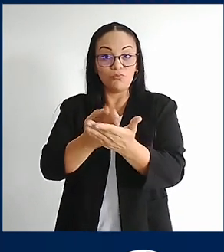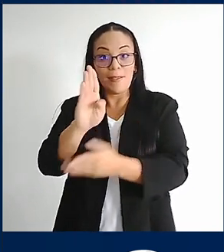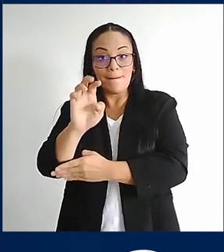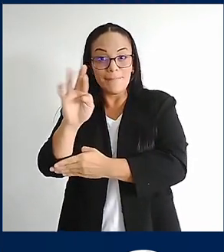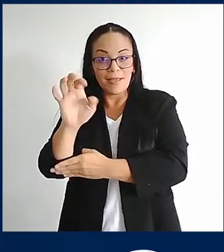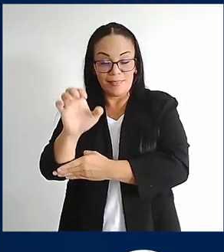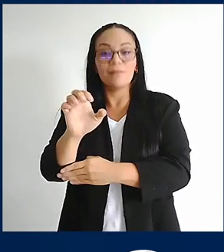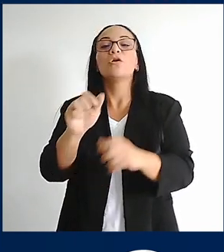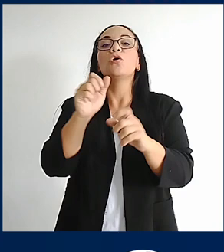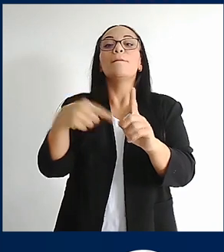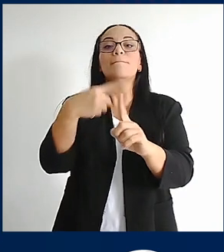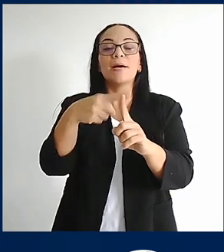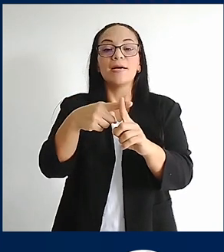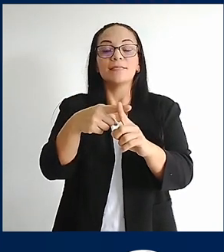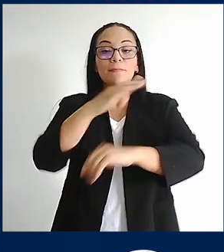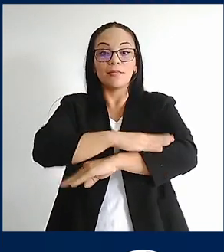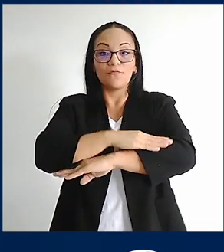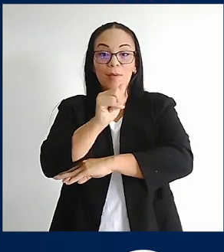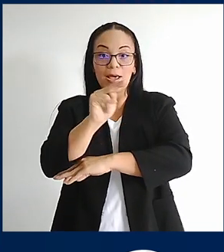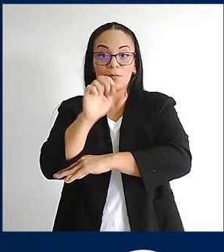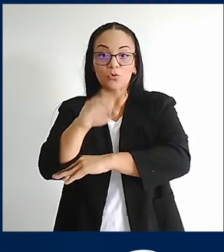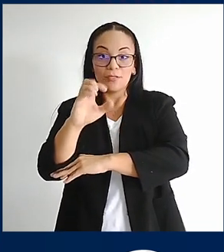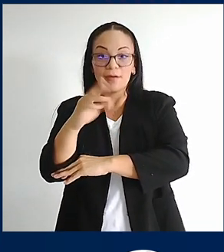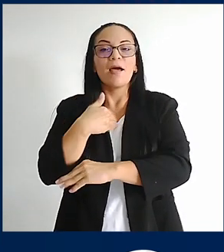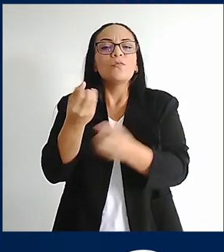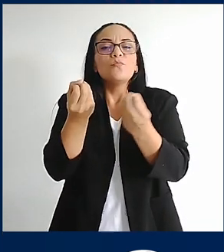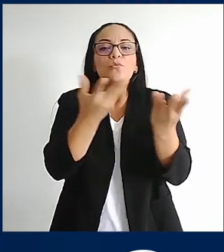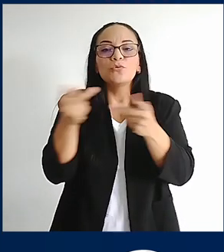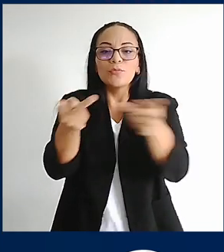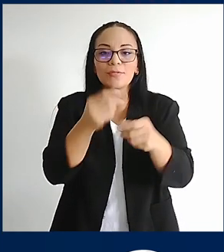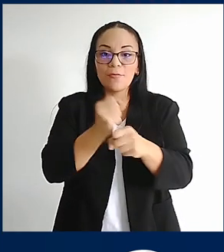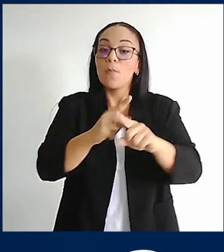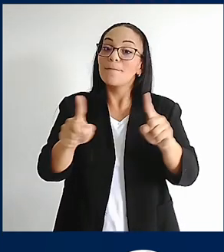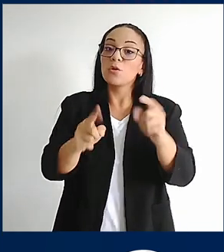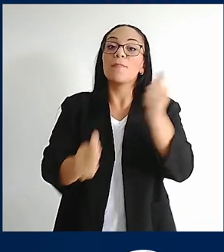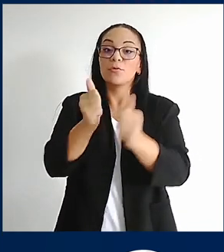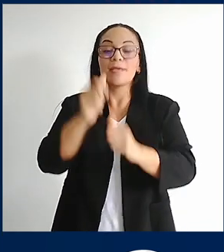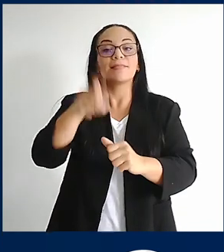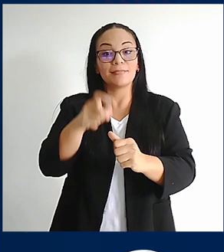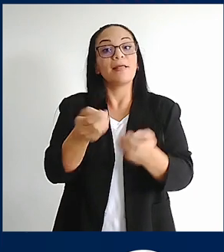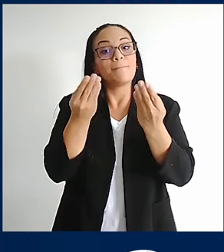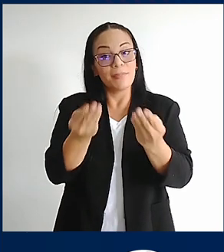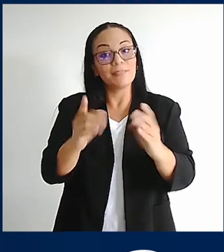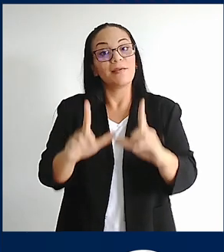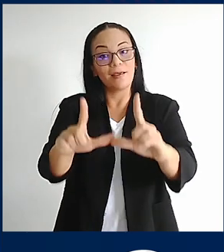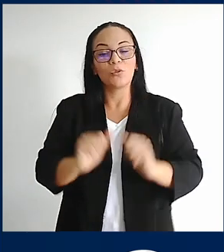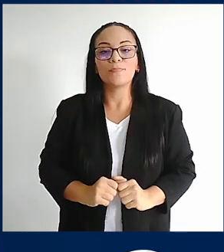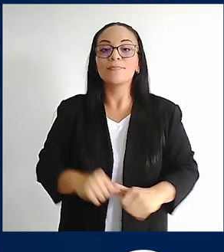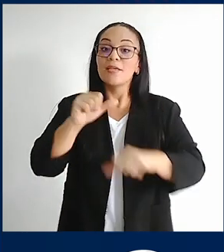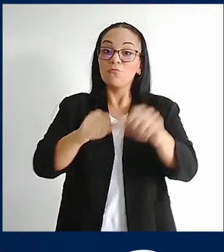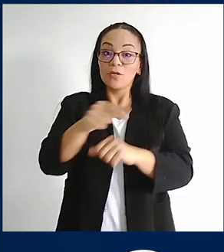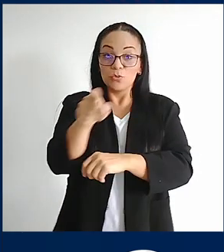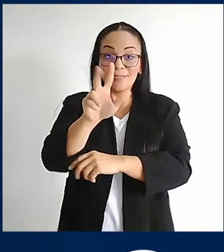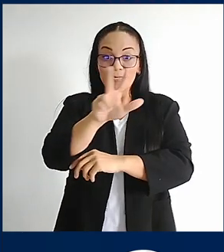plataforma ANE.cr tenemos muchos puestos de trabajo, pero en la mayoría se requiere ser bachiller. Con un esfuerzo de tres meses,